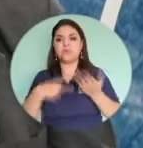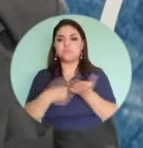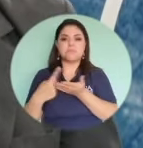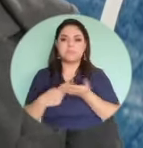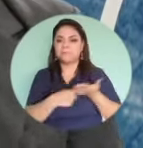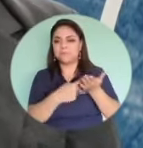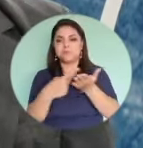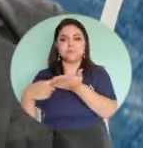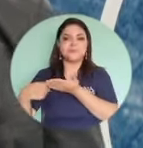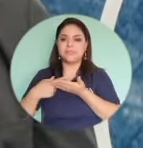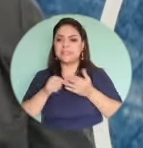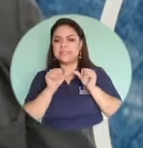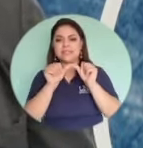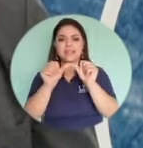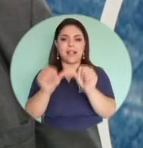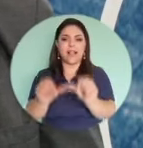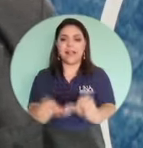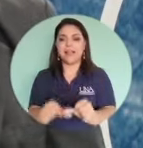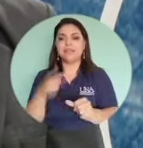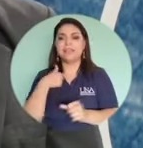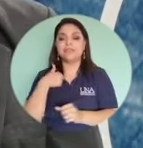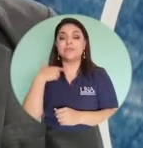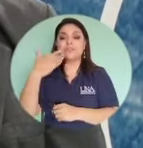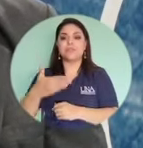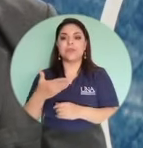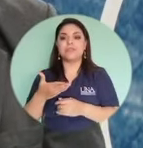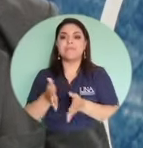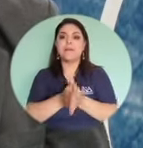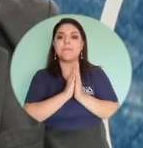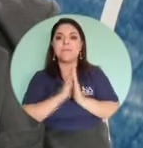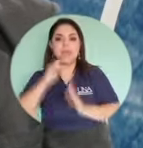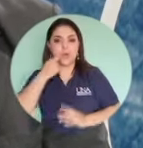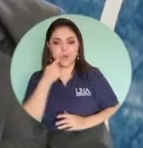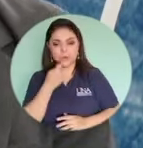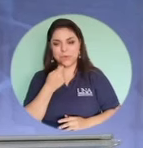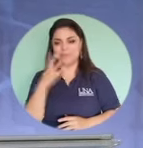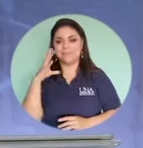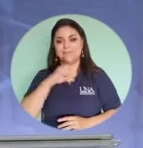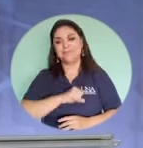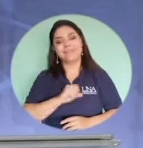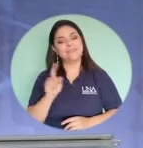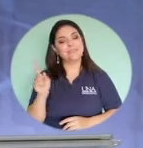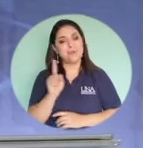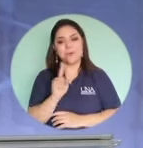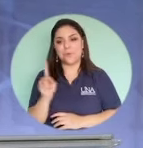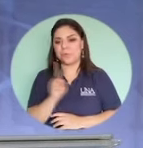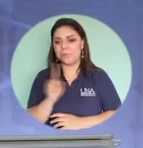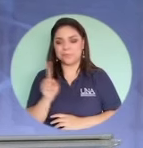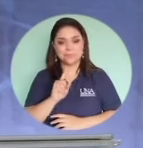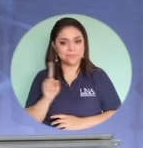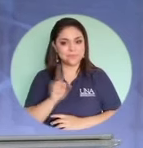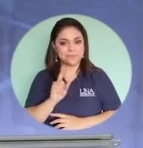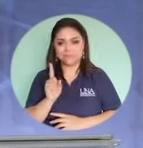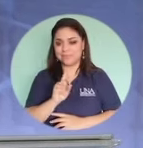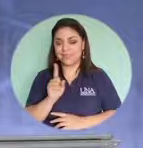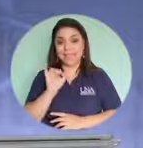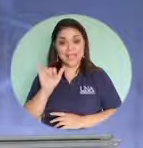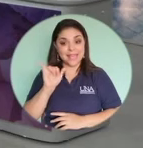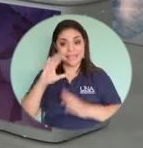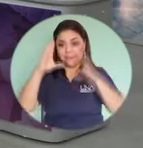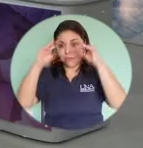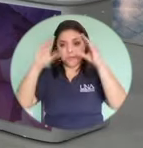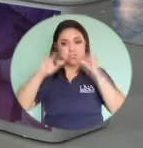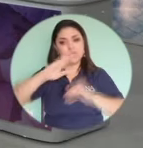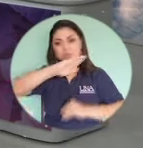en la reunión y te sacan el código de de seguridad eso no eso no es